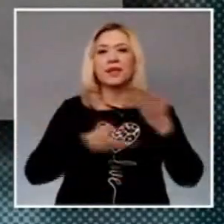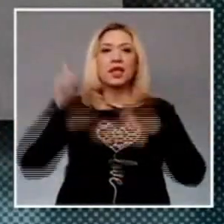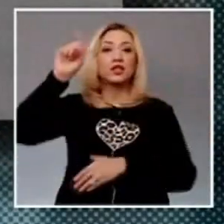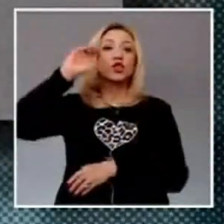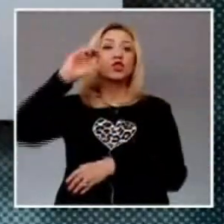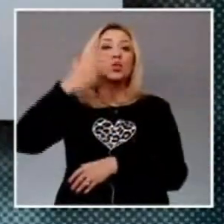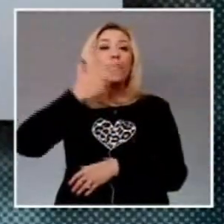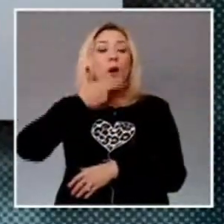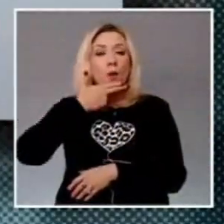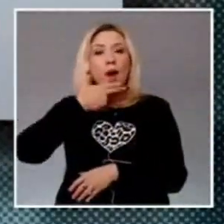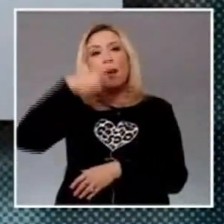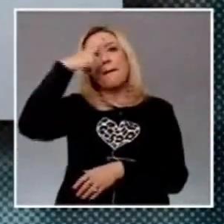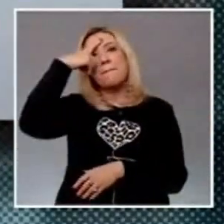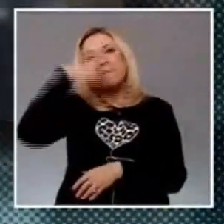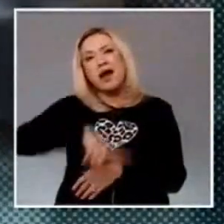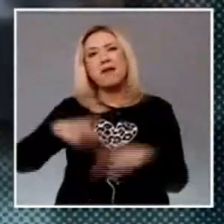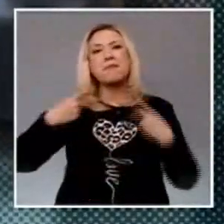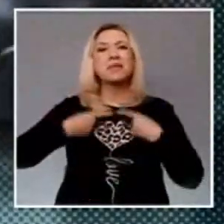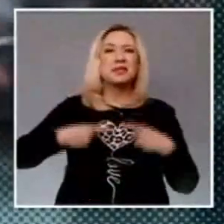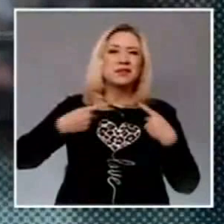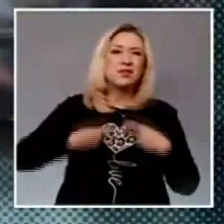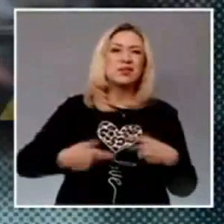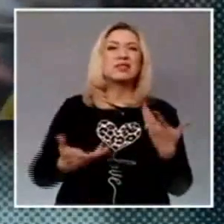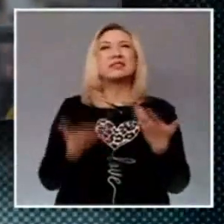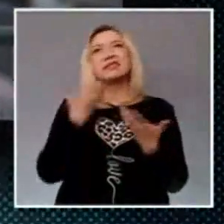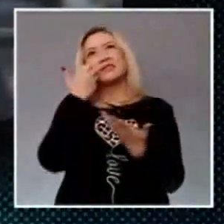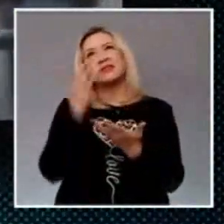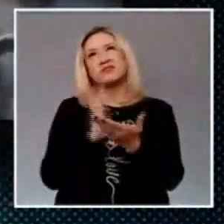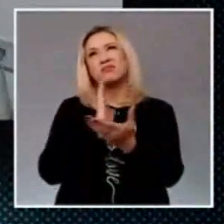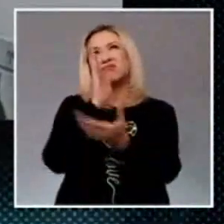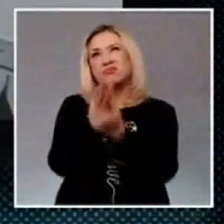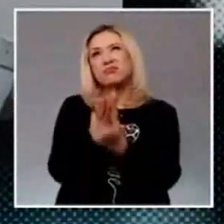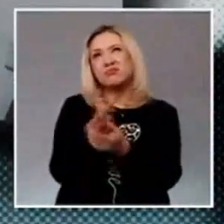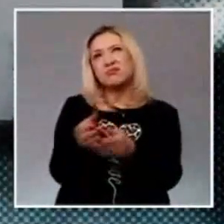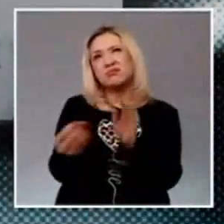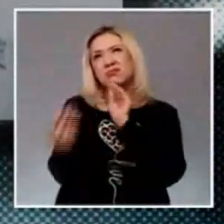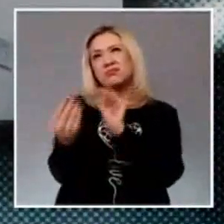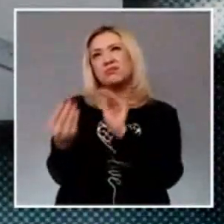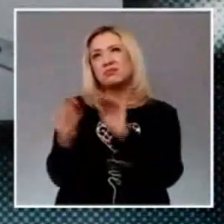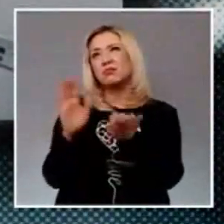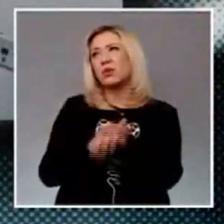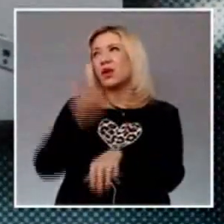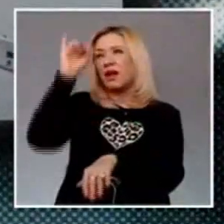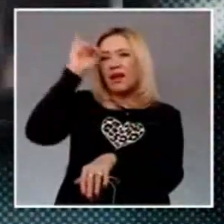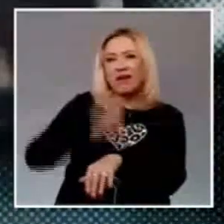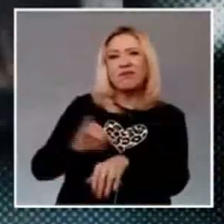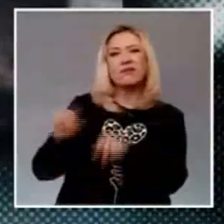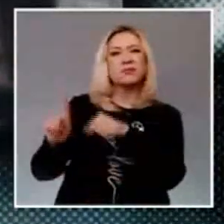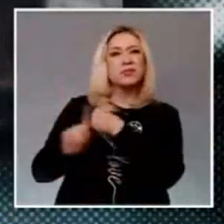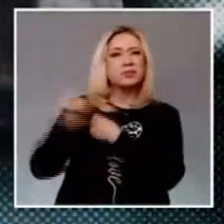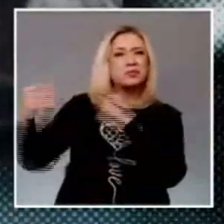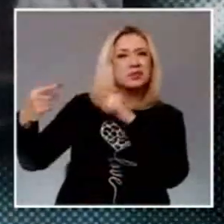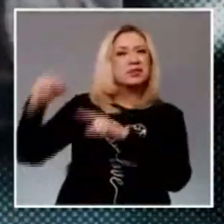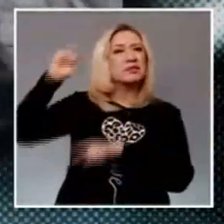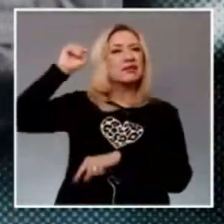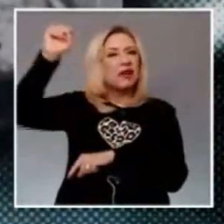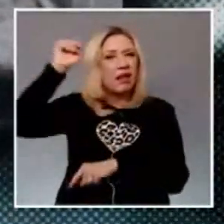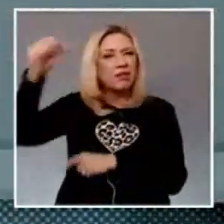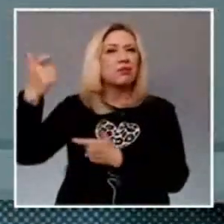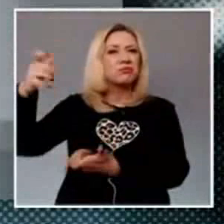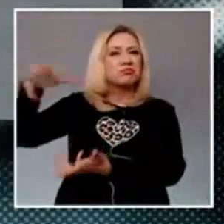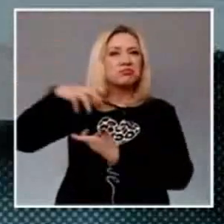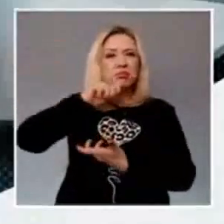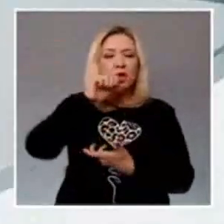controversias en sede judicial a un procedimiento conciliatorio, mediante sesiones con la intervención de facilitadores oficiales.